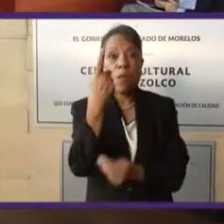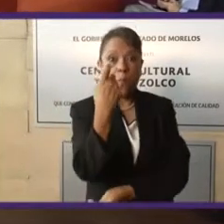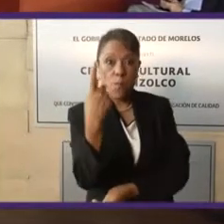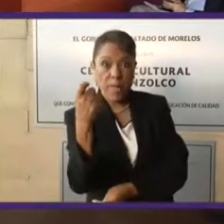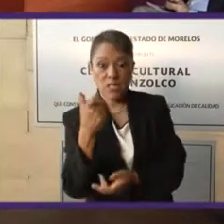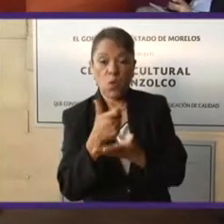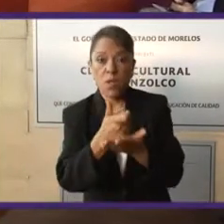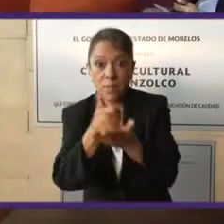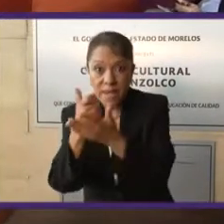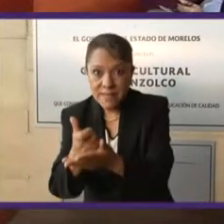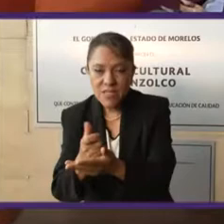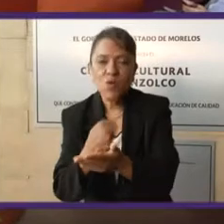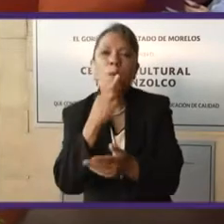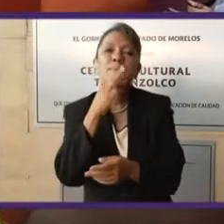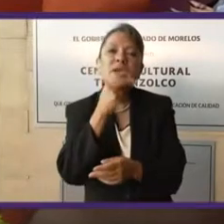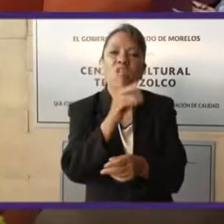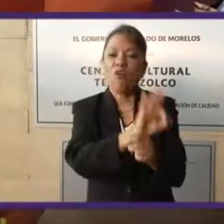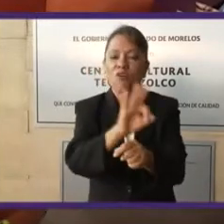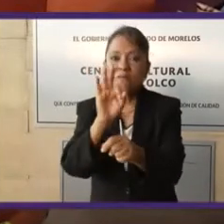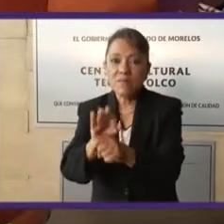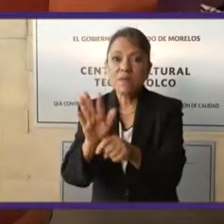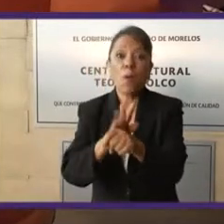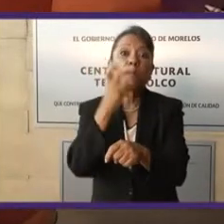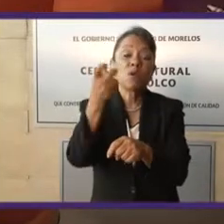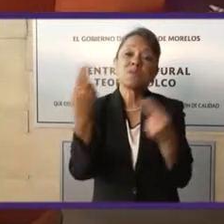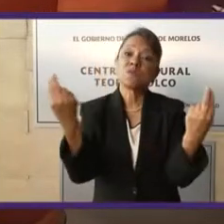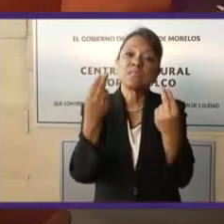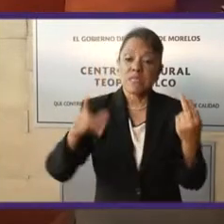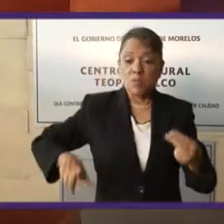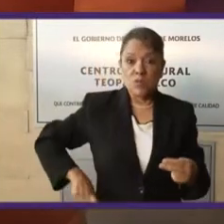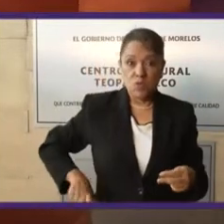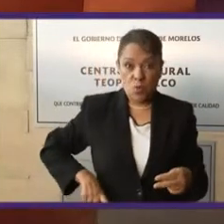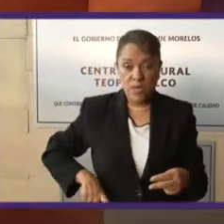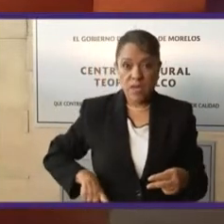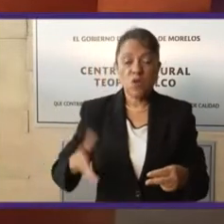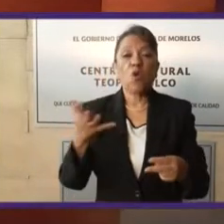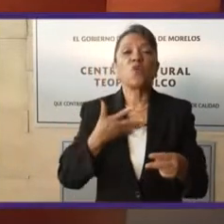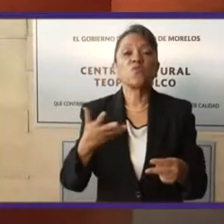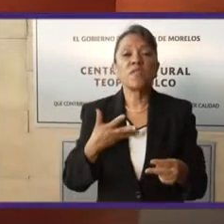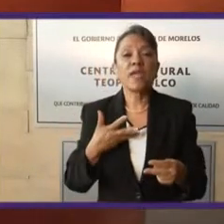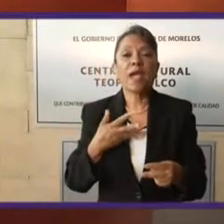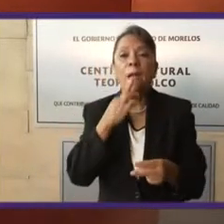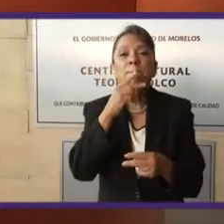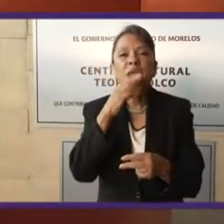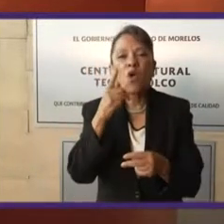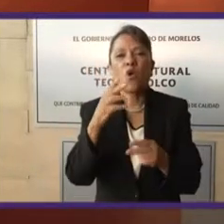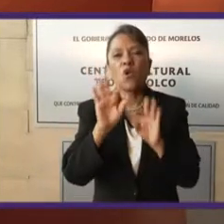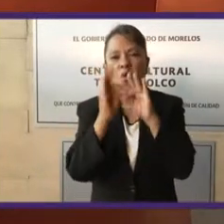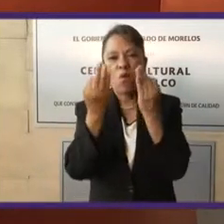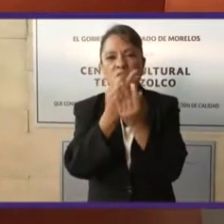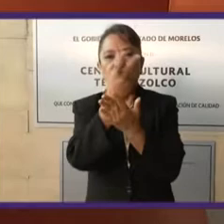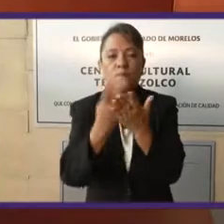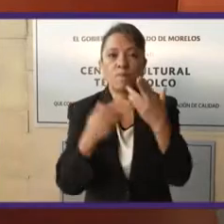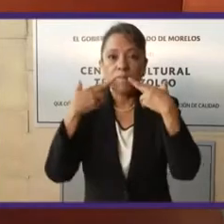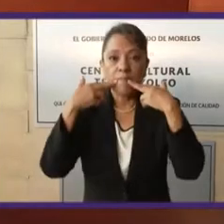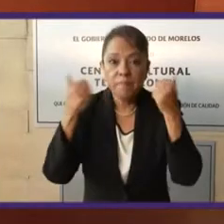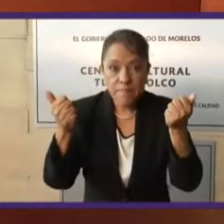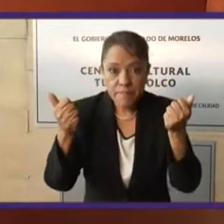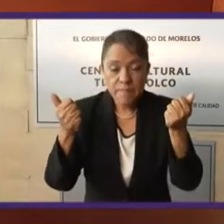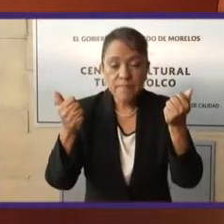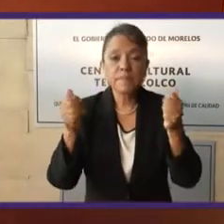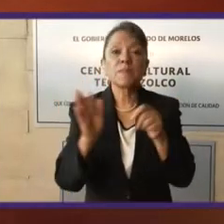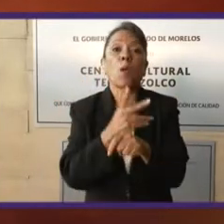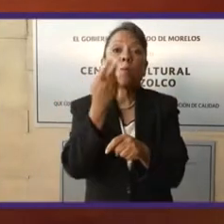una reforma hacendaria integral. Necesitamos un gobierno que cueste menos y haga más. Requerimos una mejor